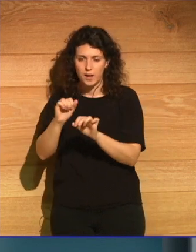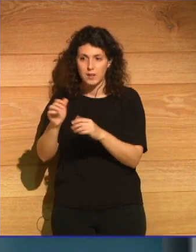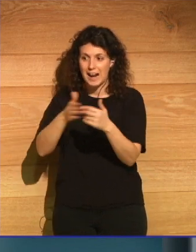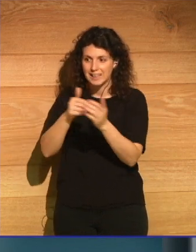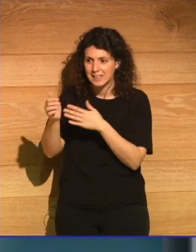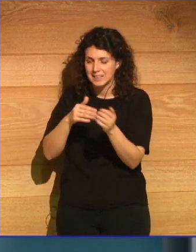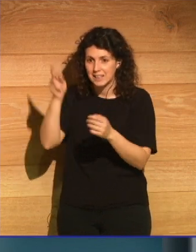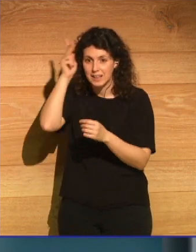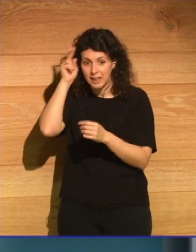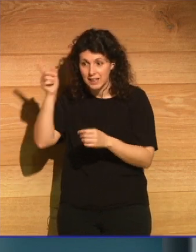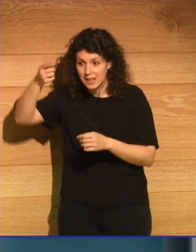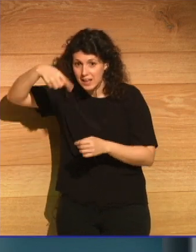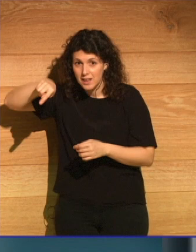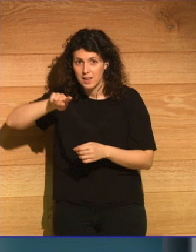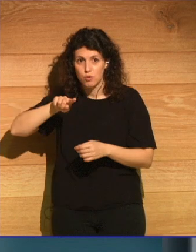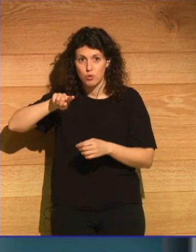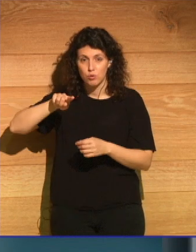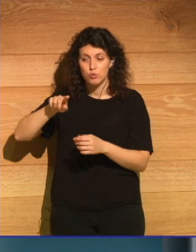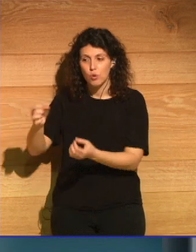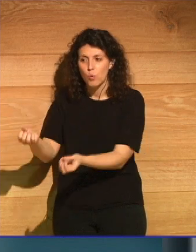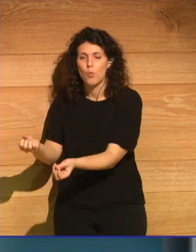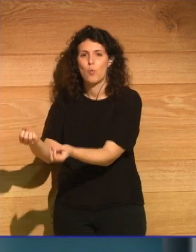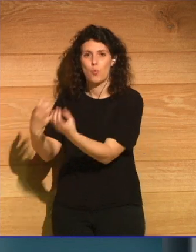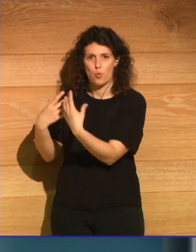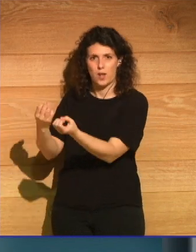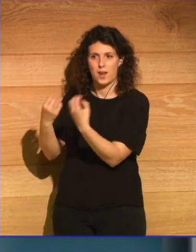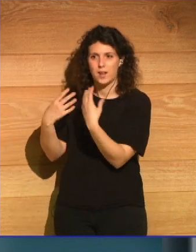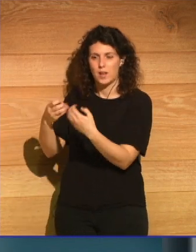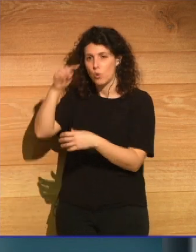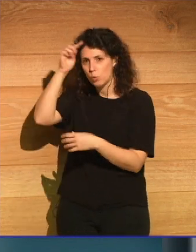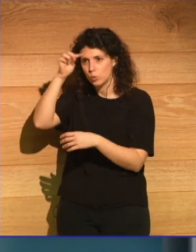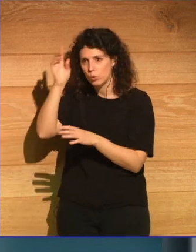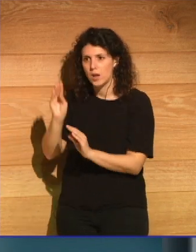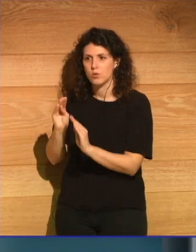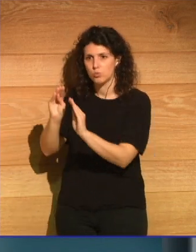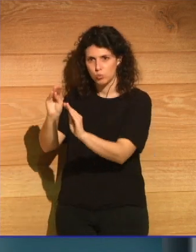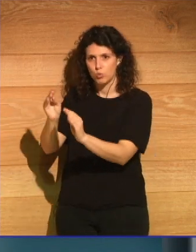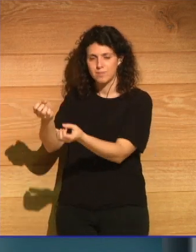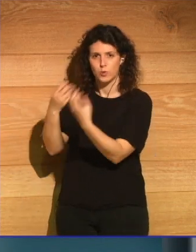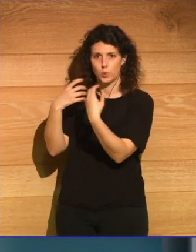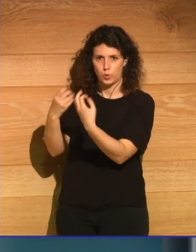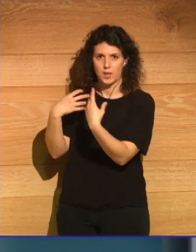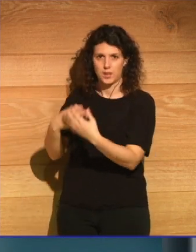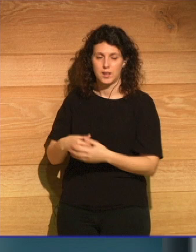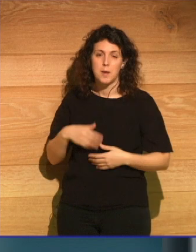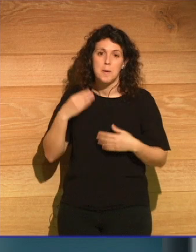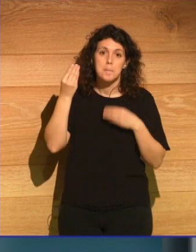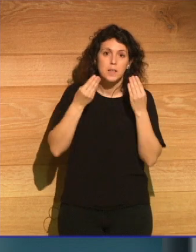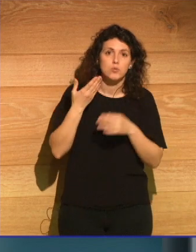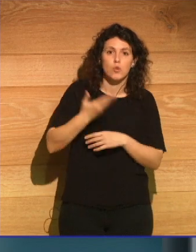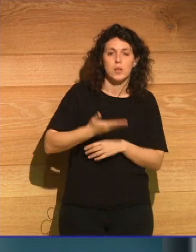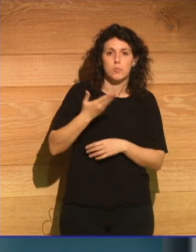que sean ellos los que nos cuenten lo que sus culturas tienen que decir. O sea, que creo que es mucho más importante